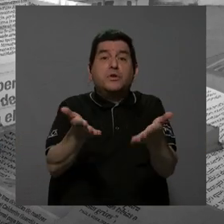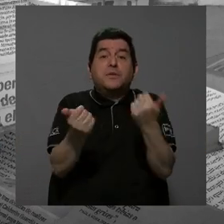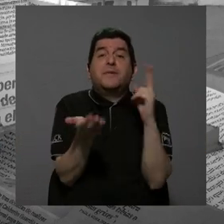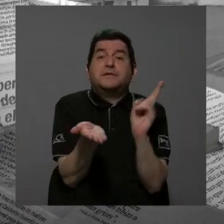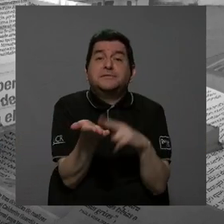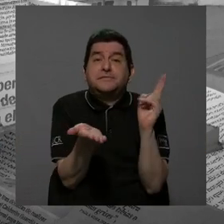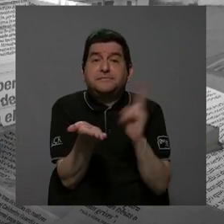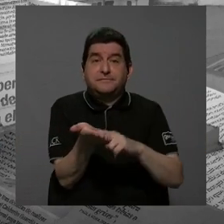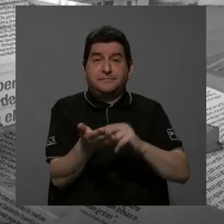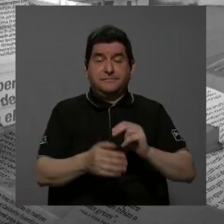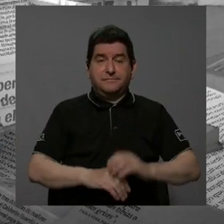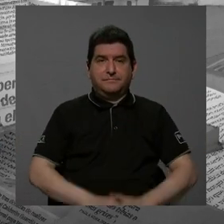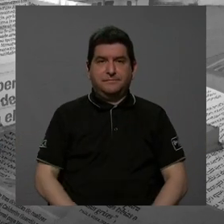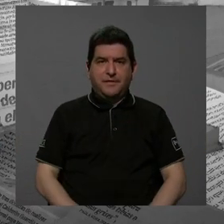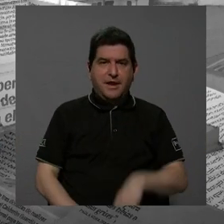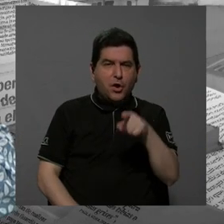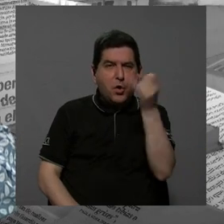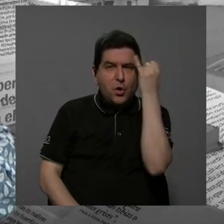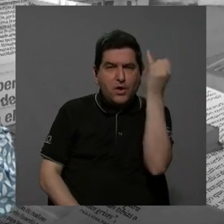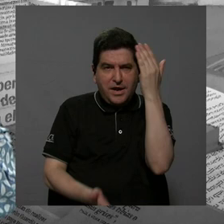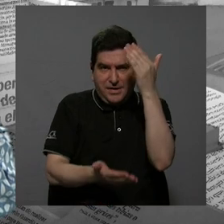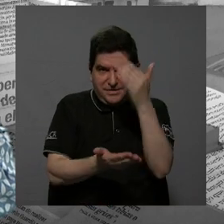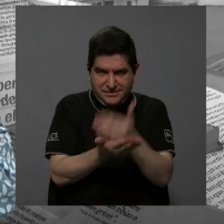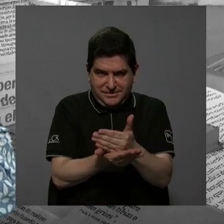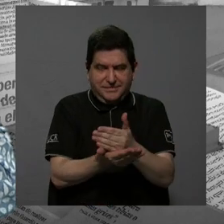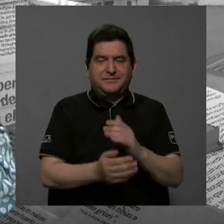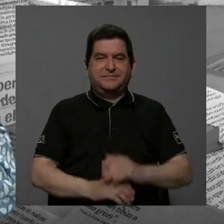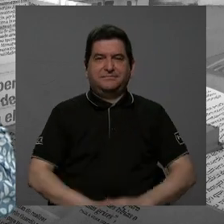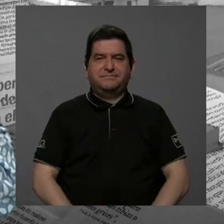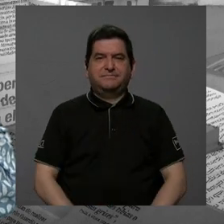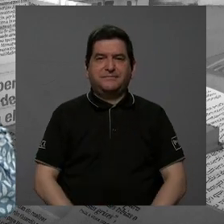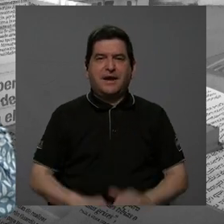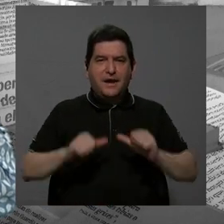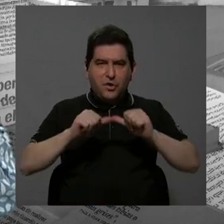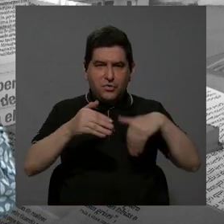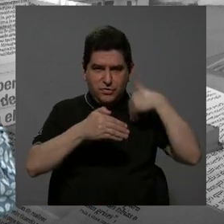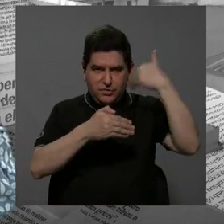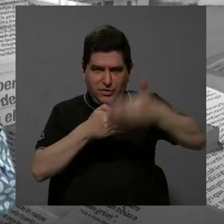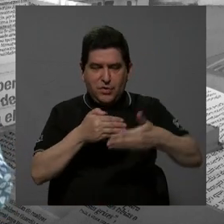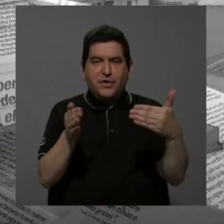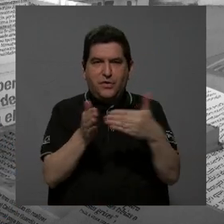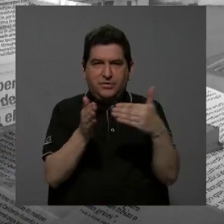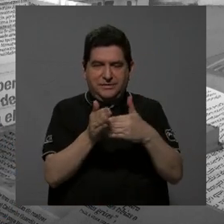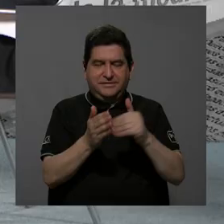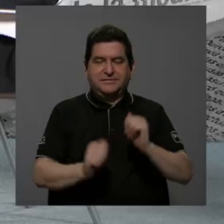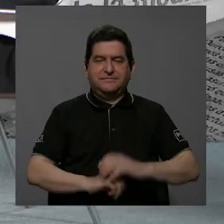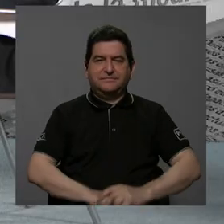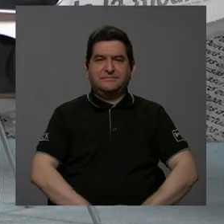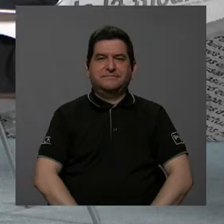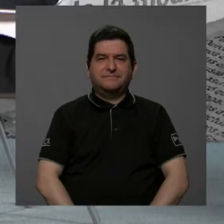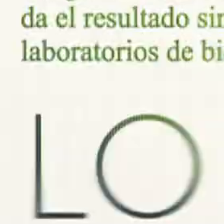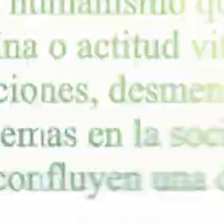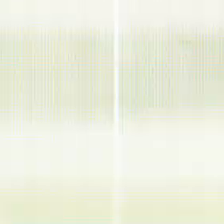matricular. Vamos a quedarnos con eso, vamos a hacer una pausa y enseguida estamos de regreso con ustedes.